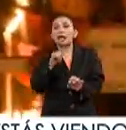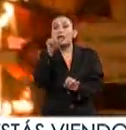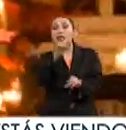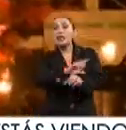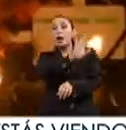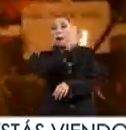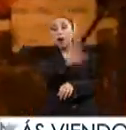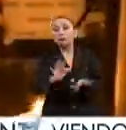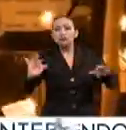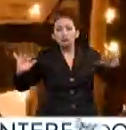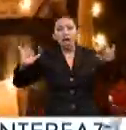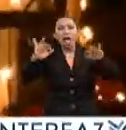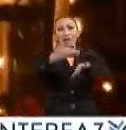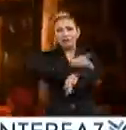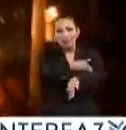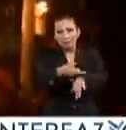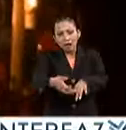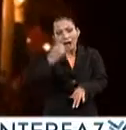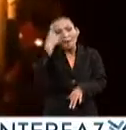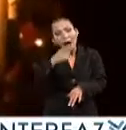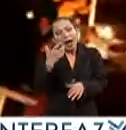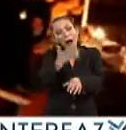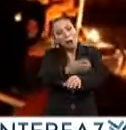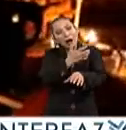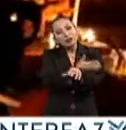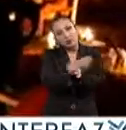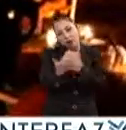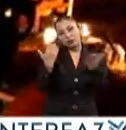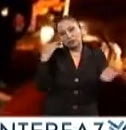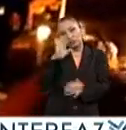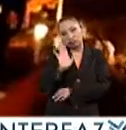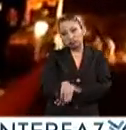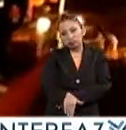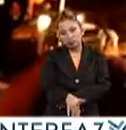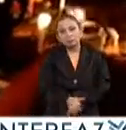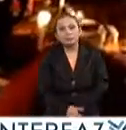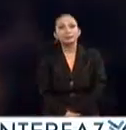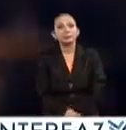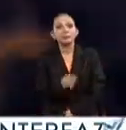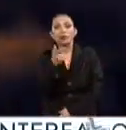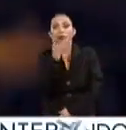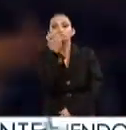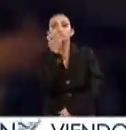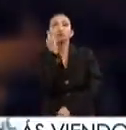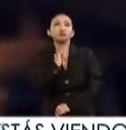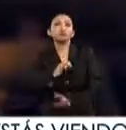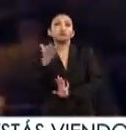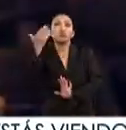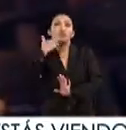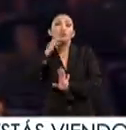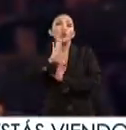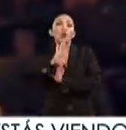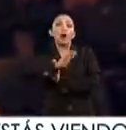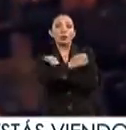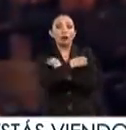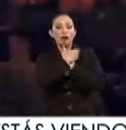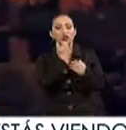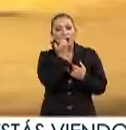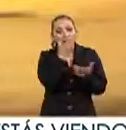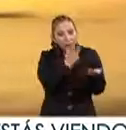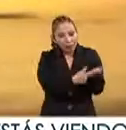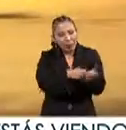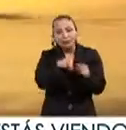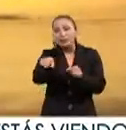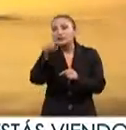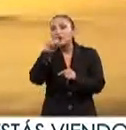es una fecha que reúne a las familias para acompañar a los que se adelantaron en el camino una tradición que se preserva a través de la educación en escuelas